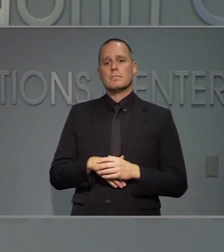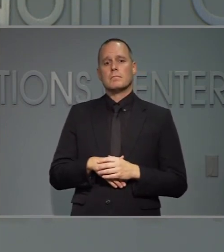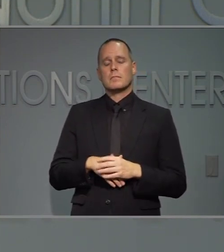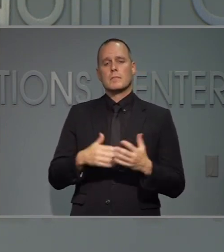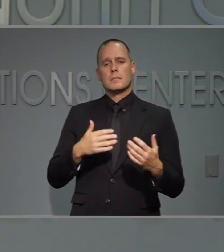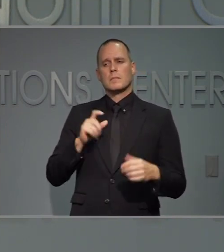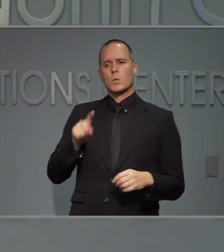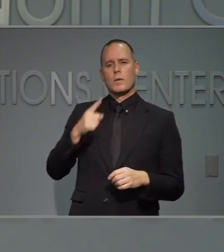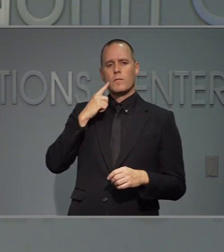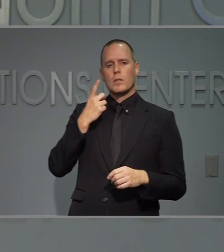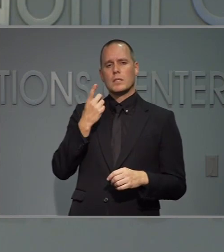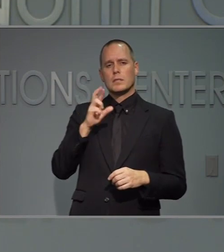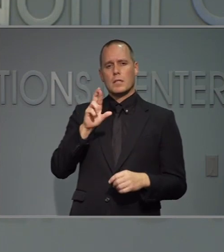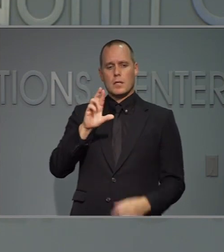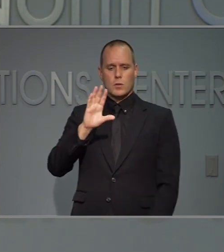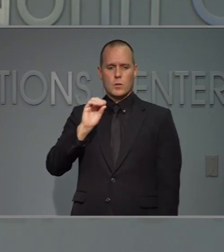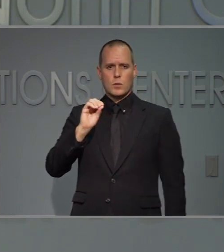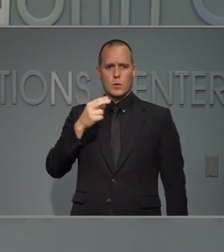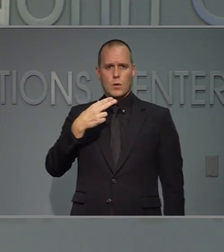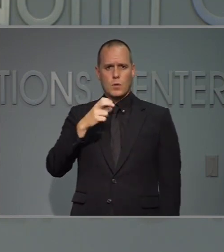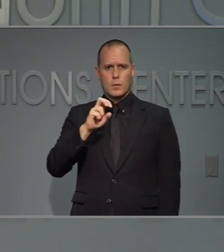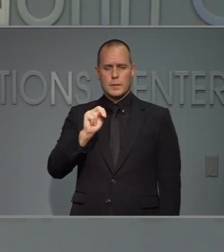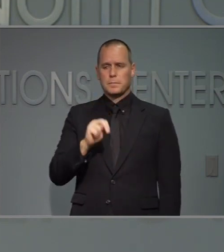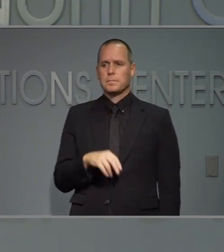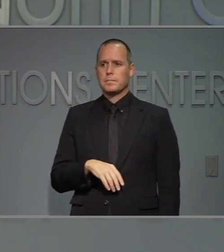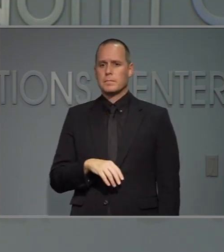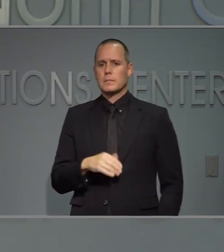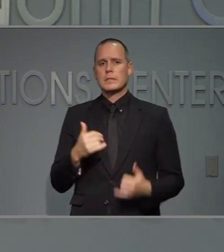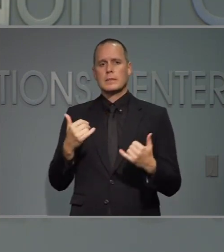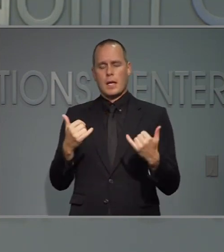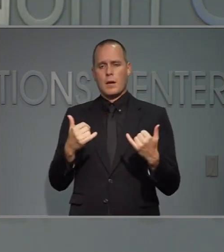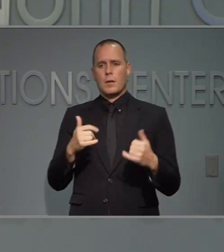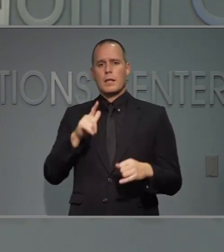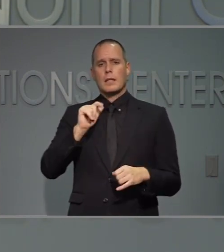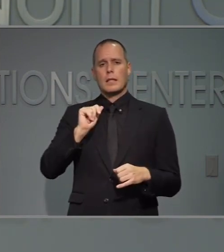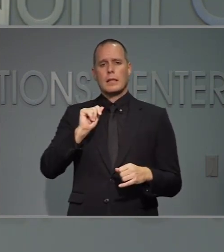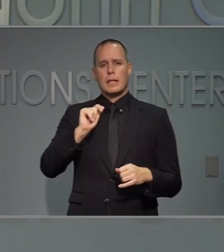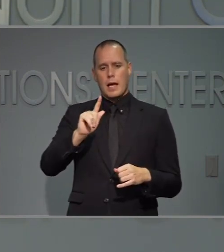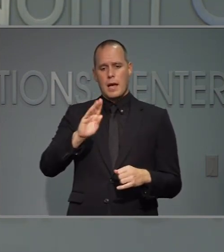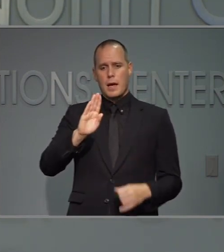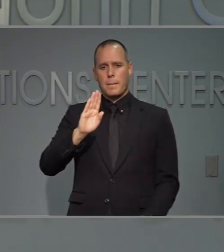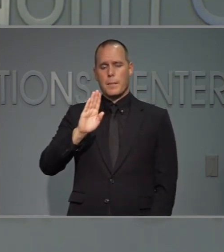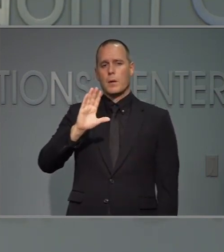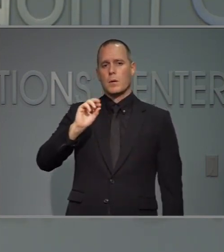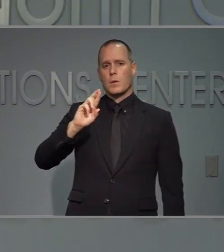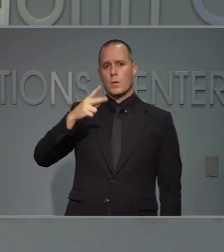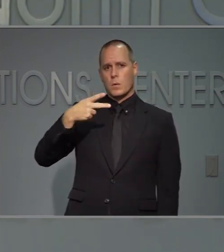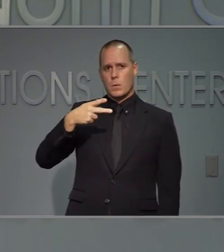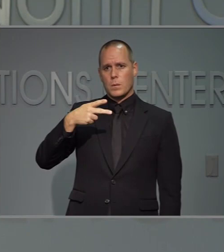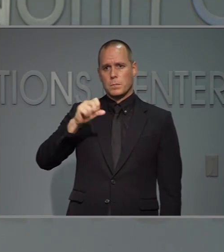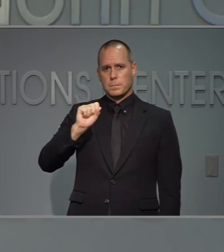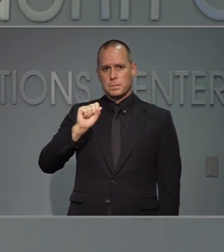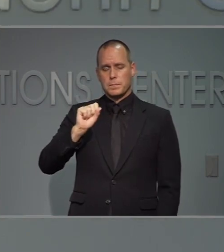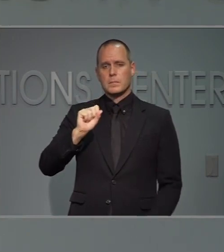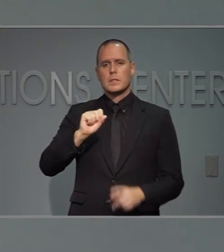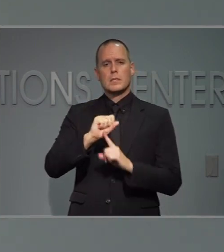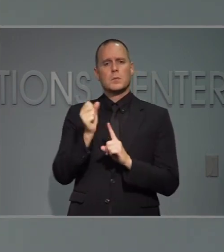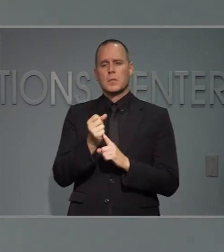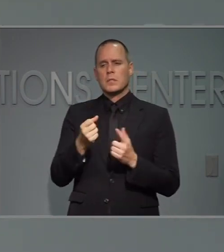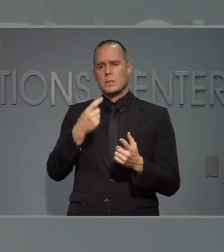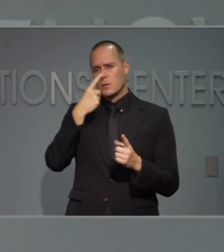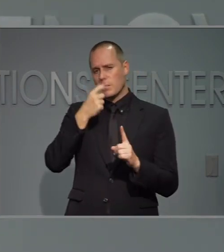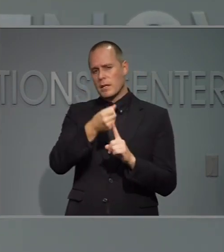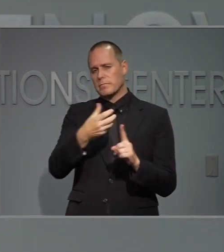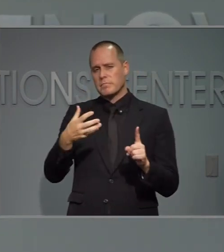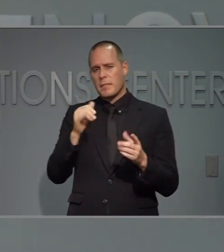Esta es para la doctora Cohen en cuanto a la situación de la Cora nos puede decir